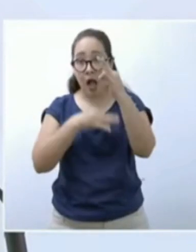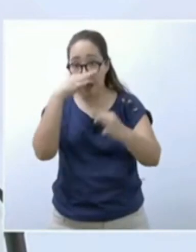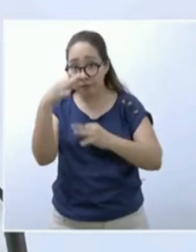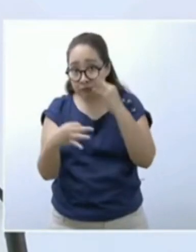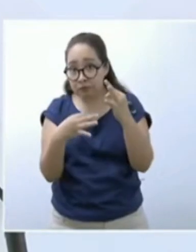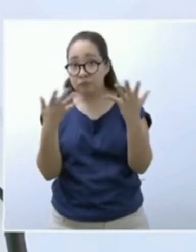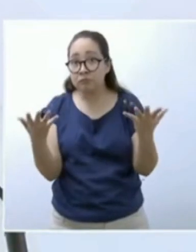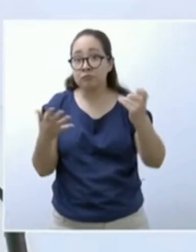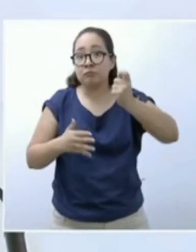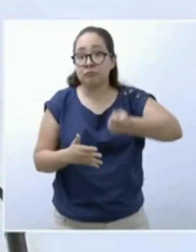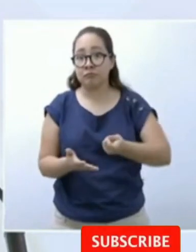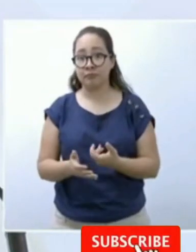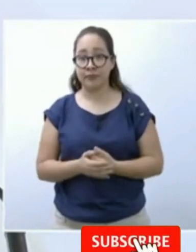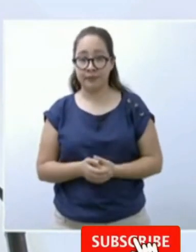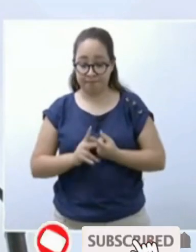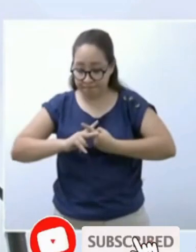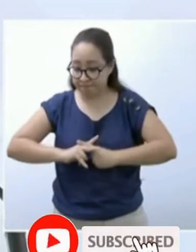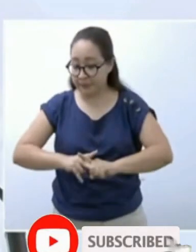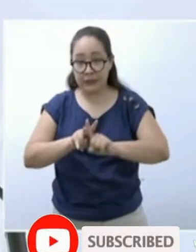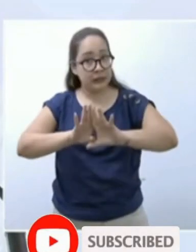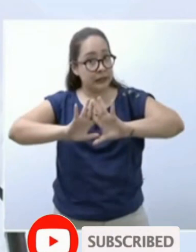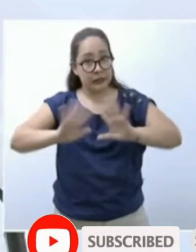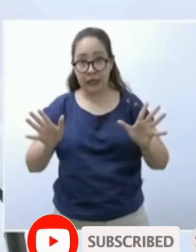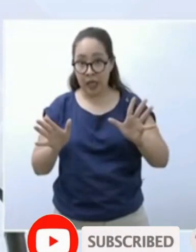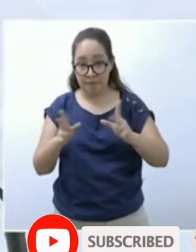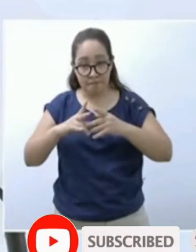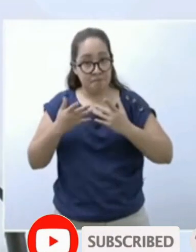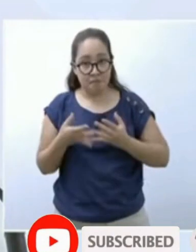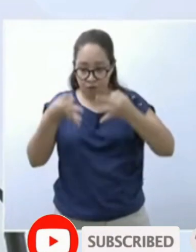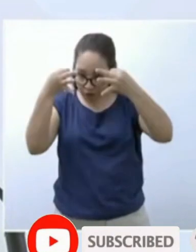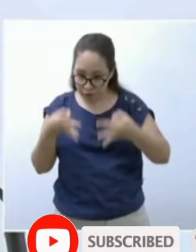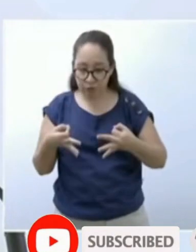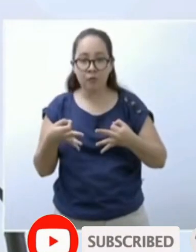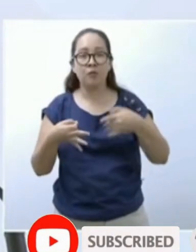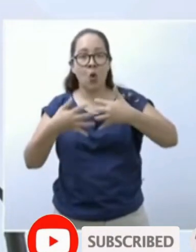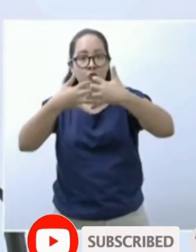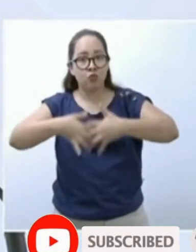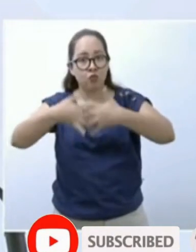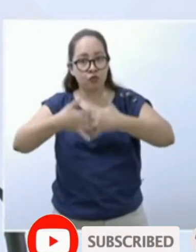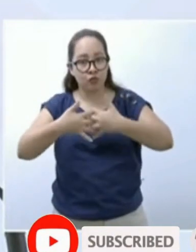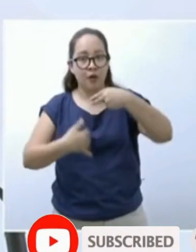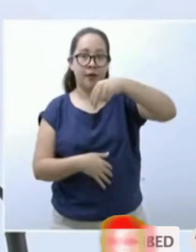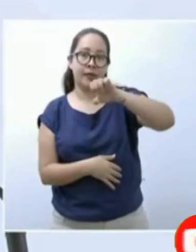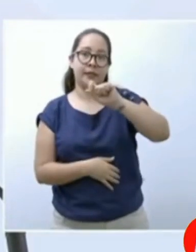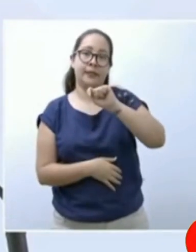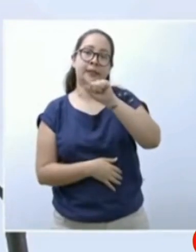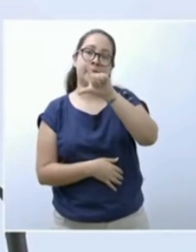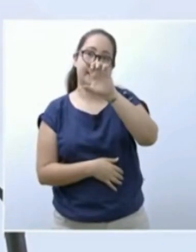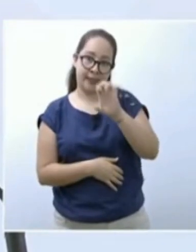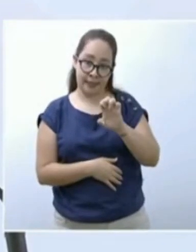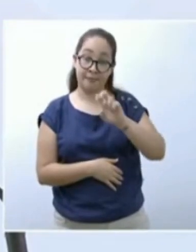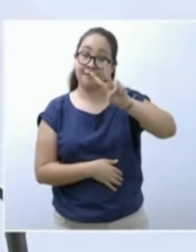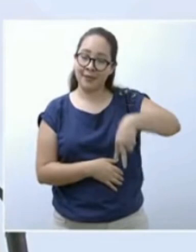arranque de operaciones de esta planta. Y estamos muy contentos, presidente,